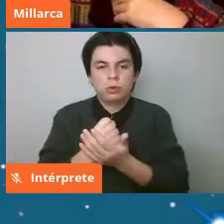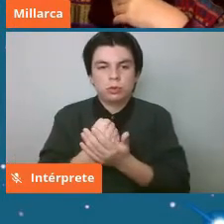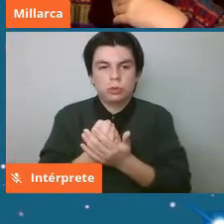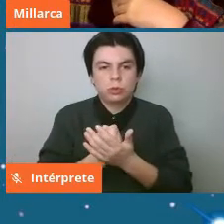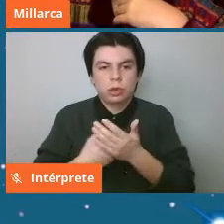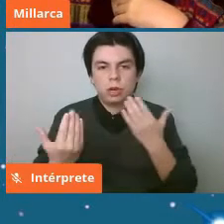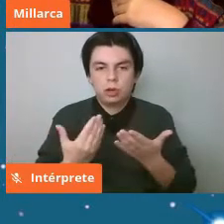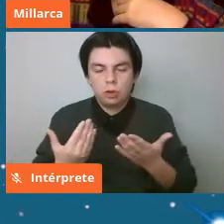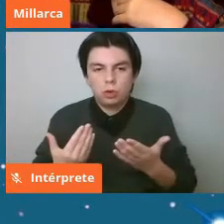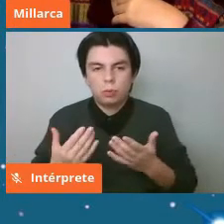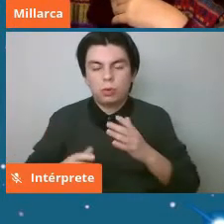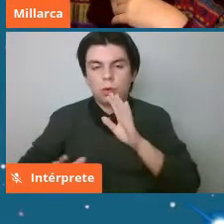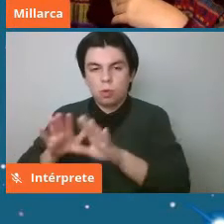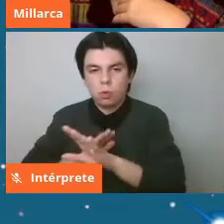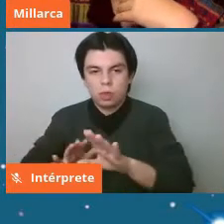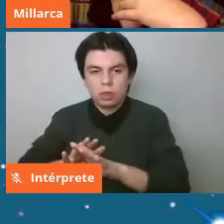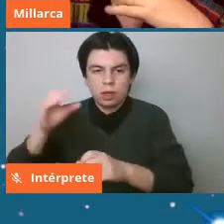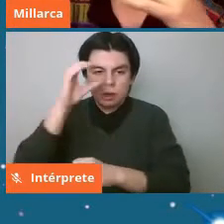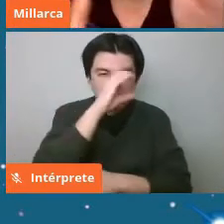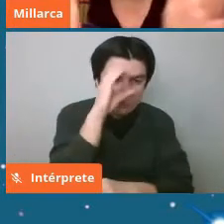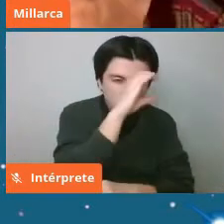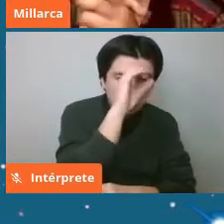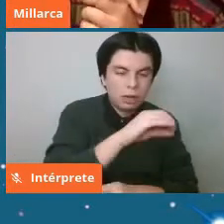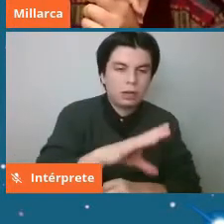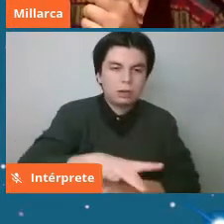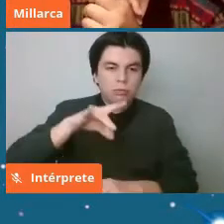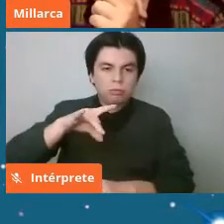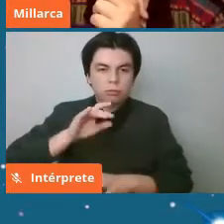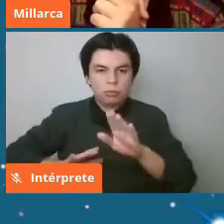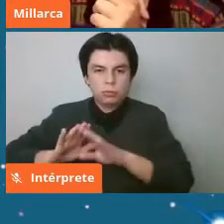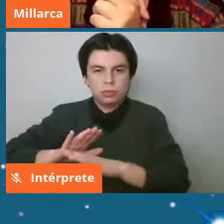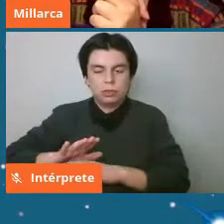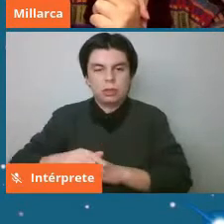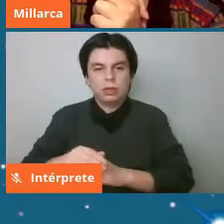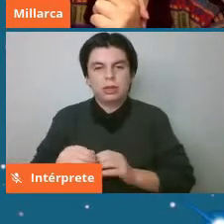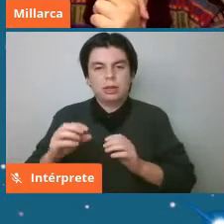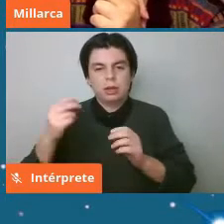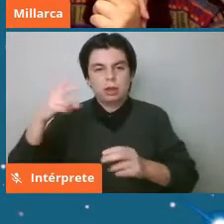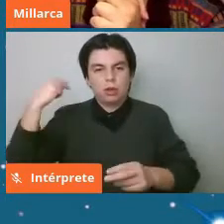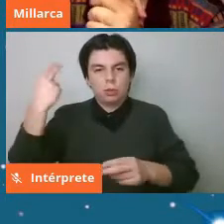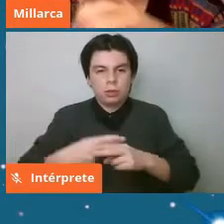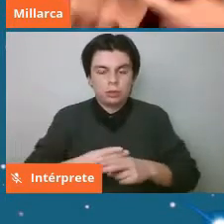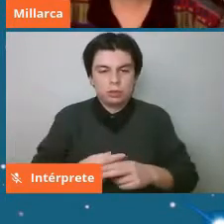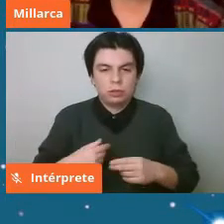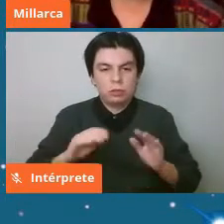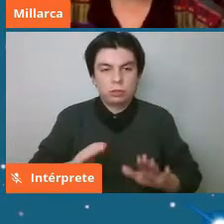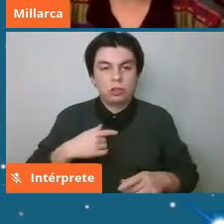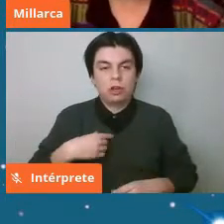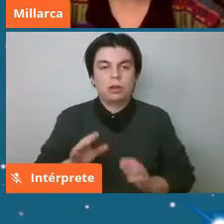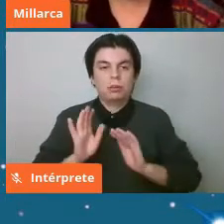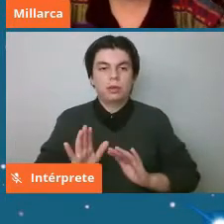preservar los meteoritos así que hasta aquí nomás muchas gracias y ahora espero sus preguntas